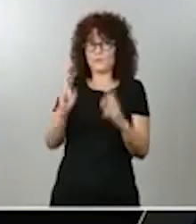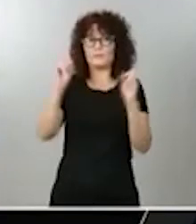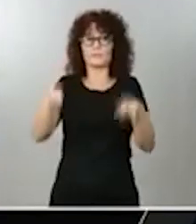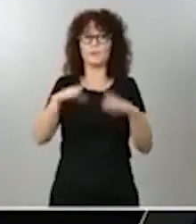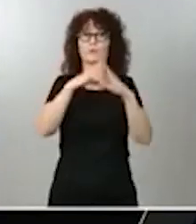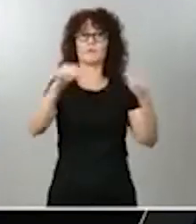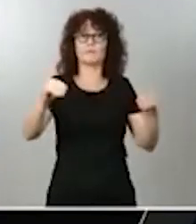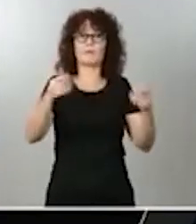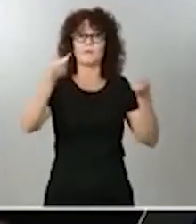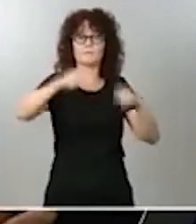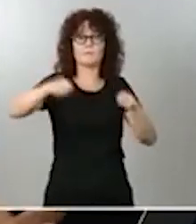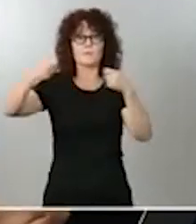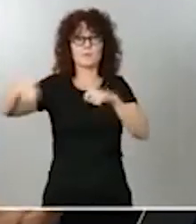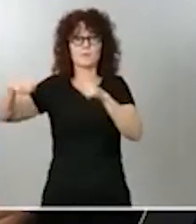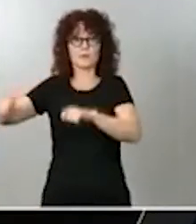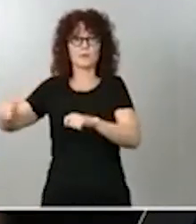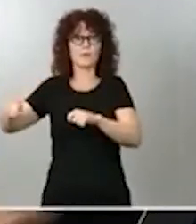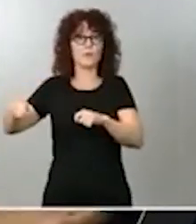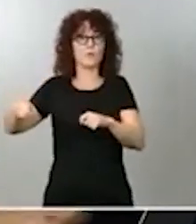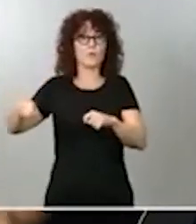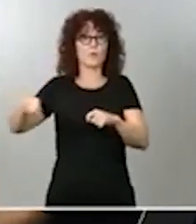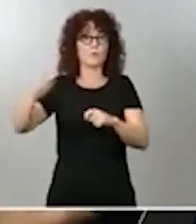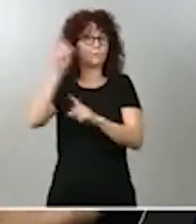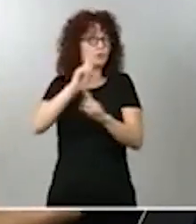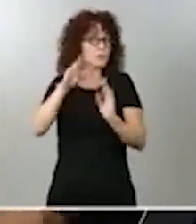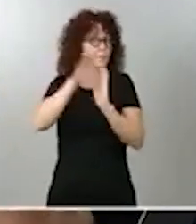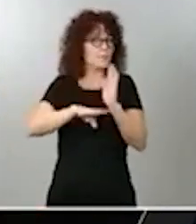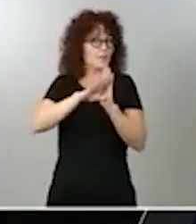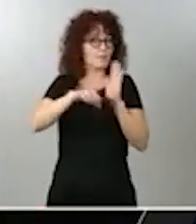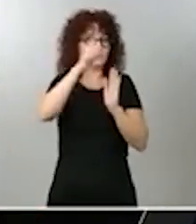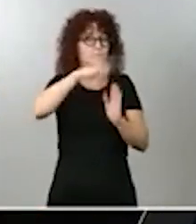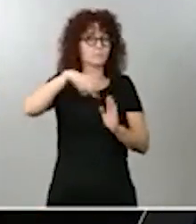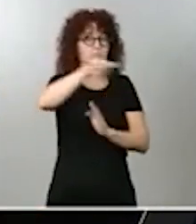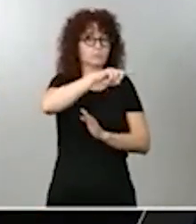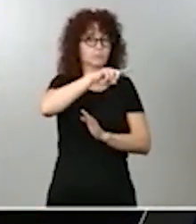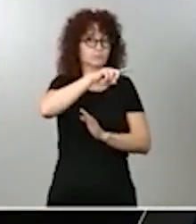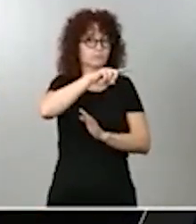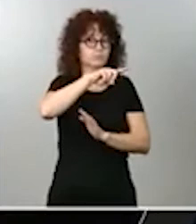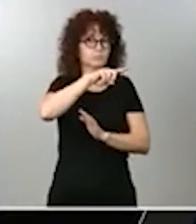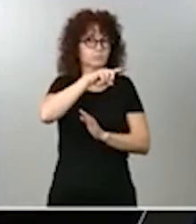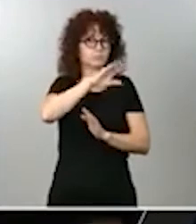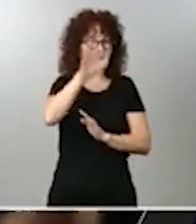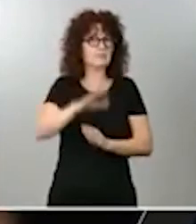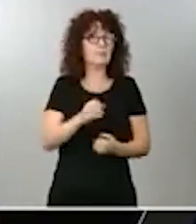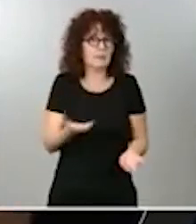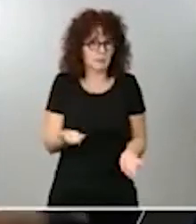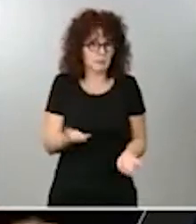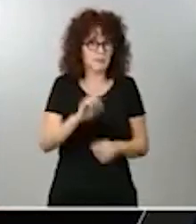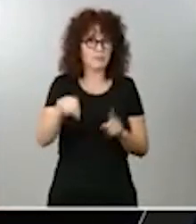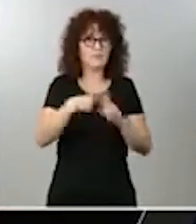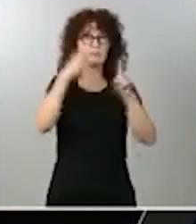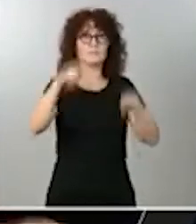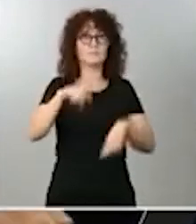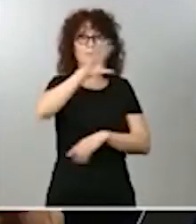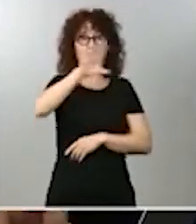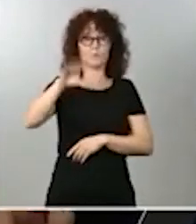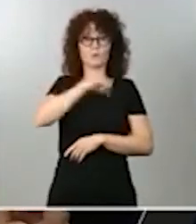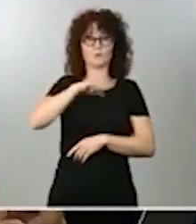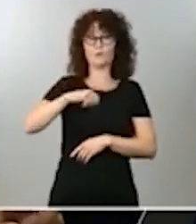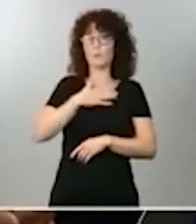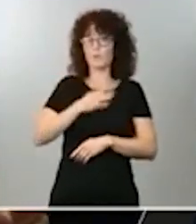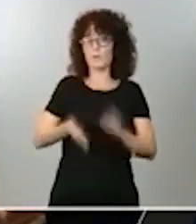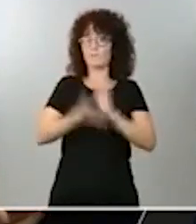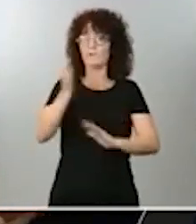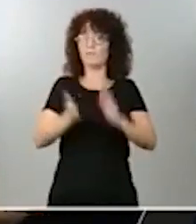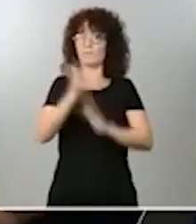estas medidas y si estudian también, pues que en otras comunidades se pueda acabar aprobando el estado de alarma. Y ya para acabar con usted, le quería